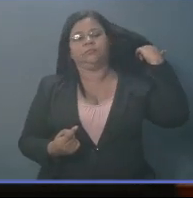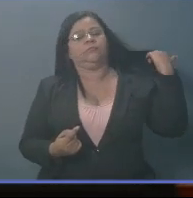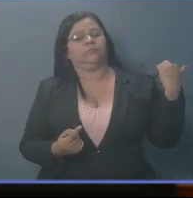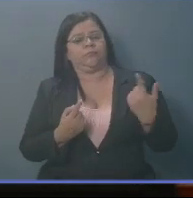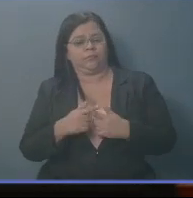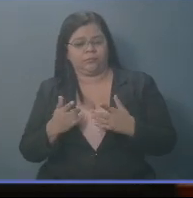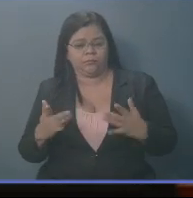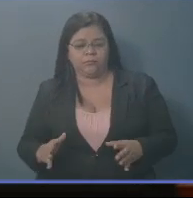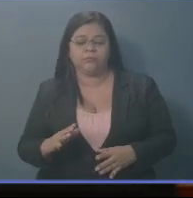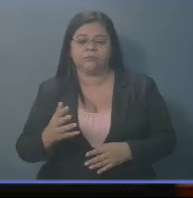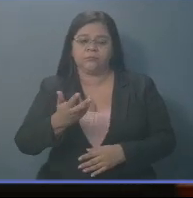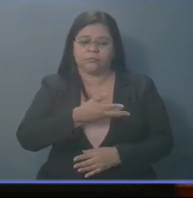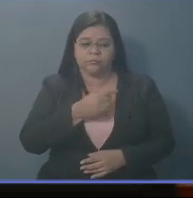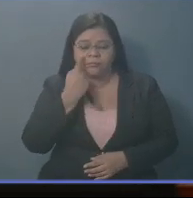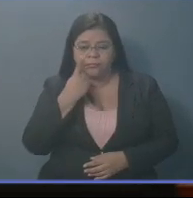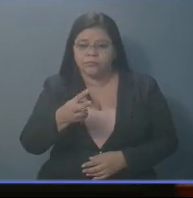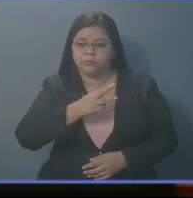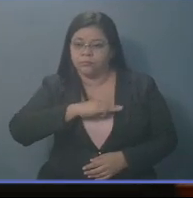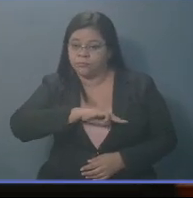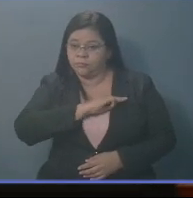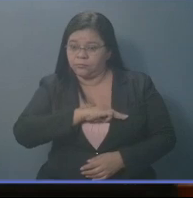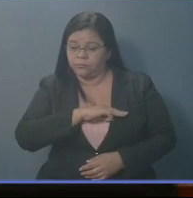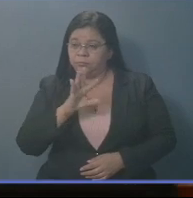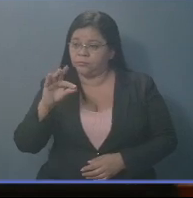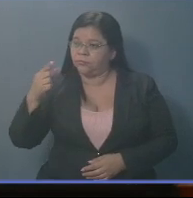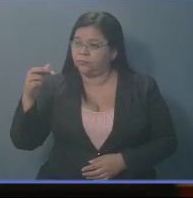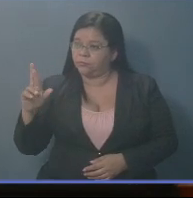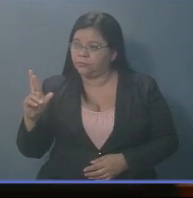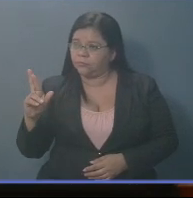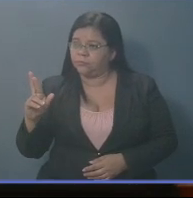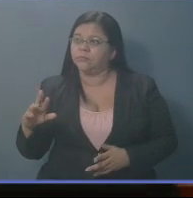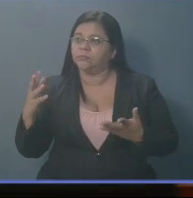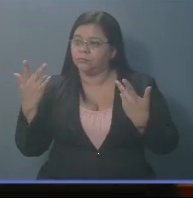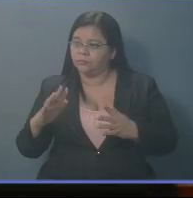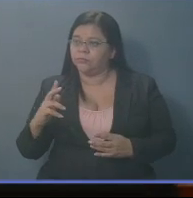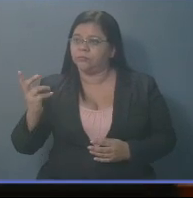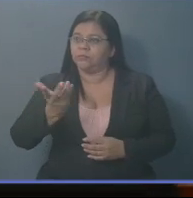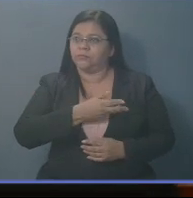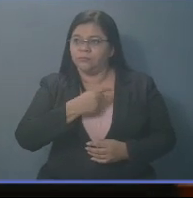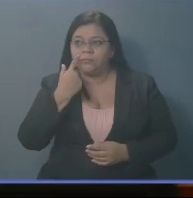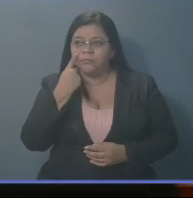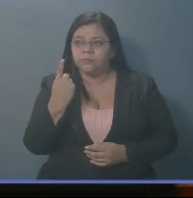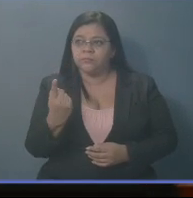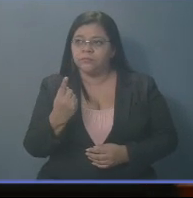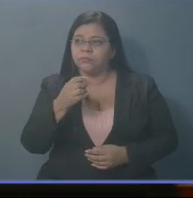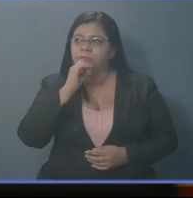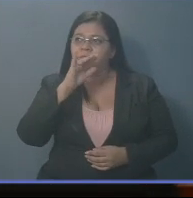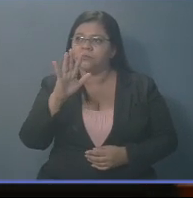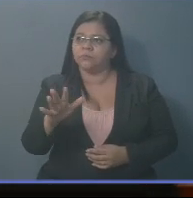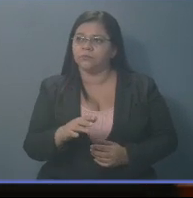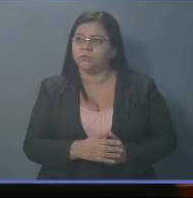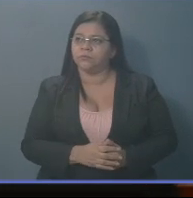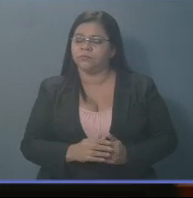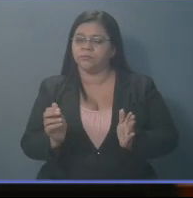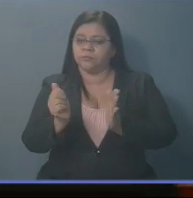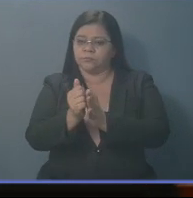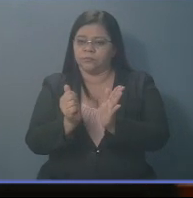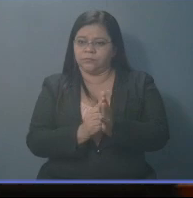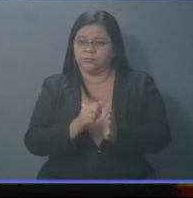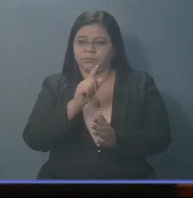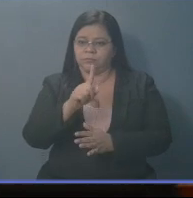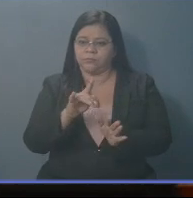la misión de la Fiscalía, encuentra que en ello dice, en el artículo